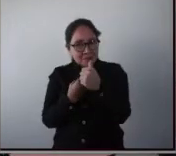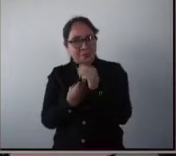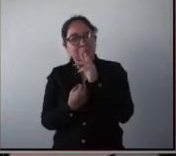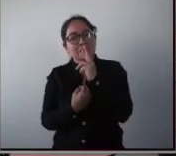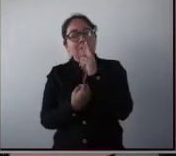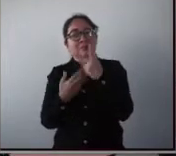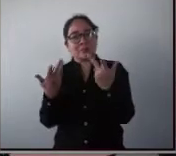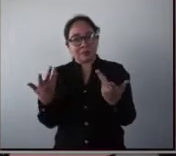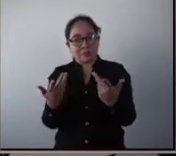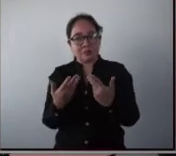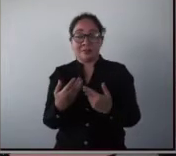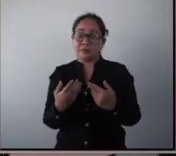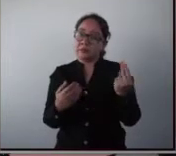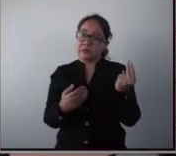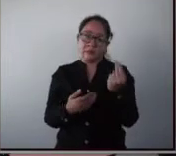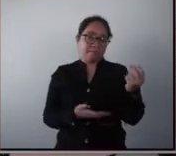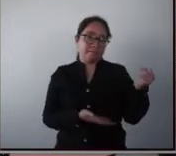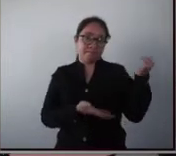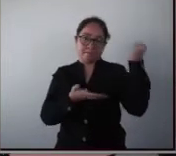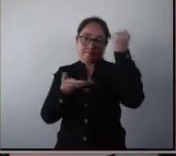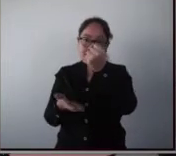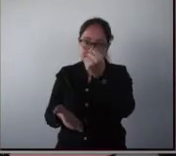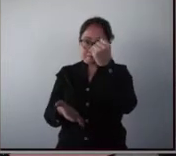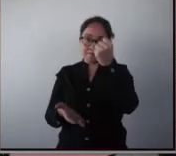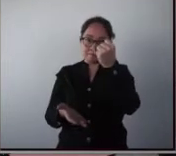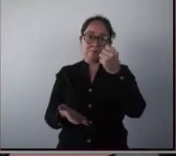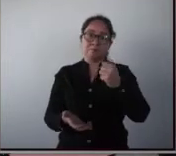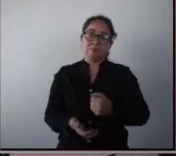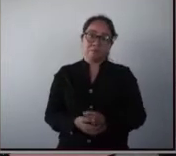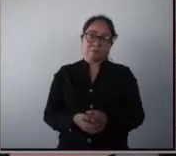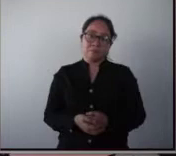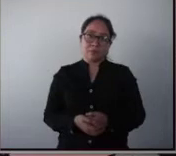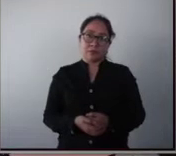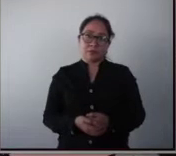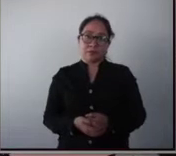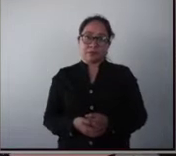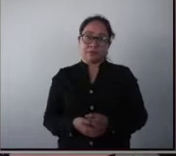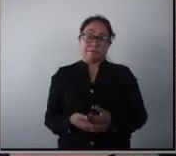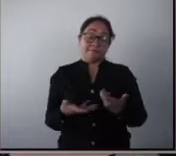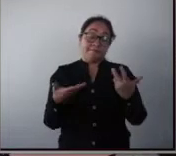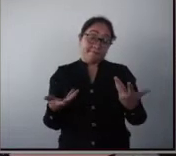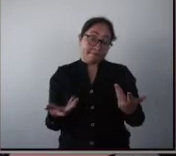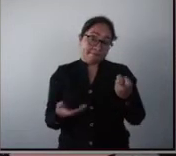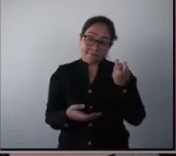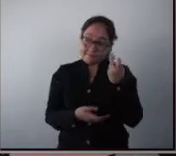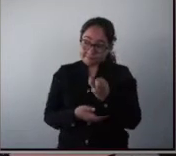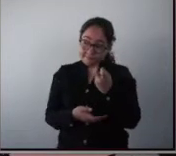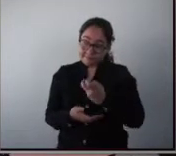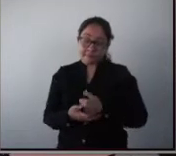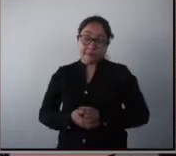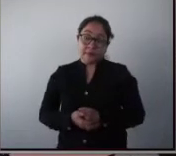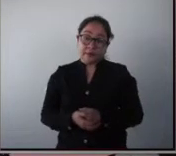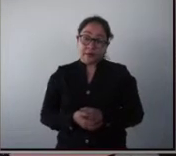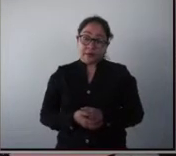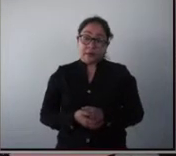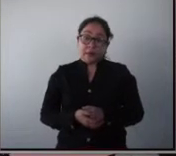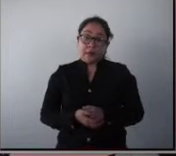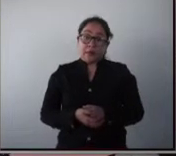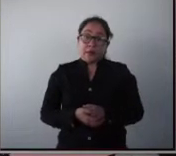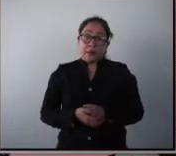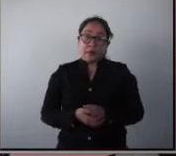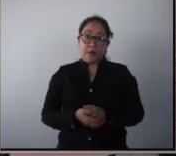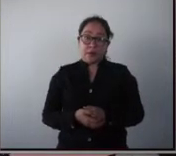necesitamos invertir, invertir en esto y esto